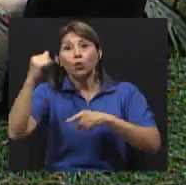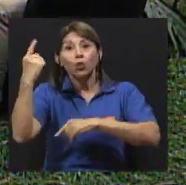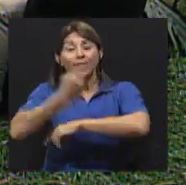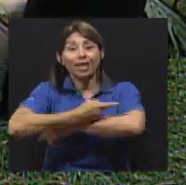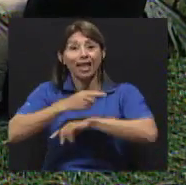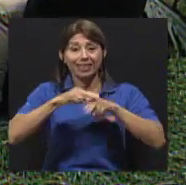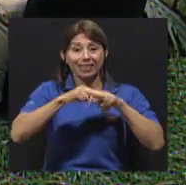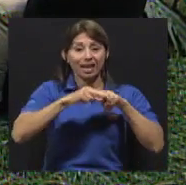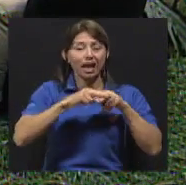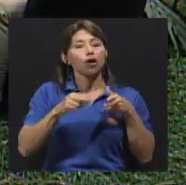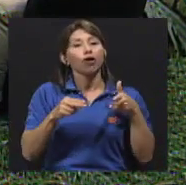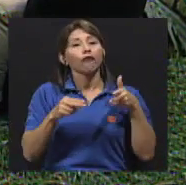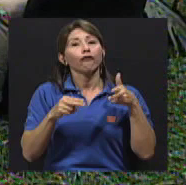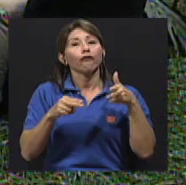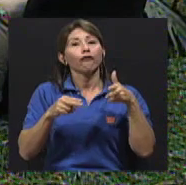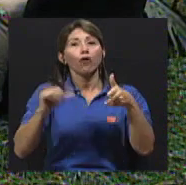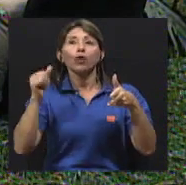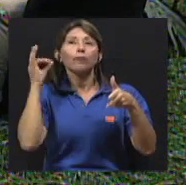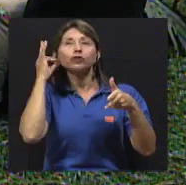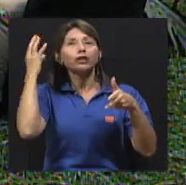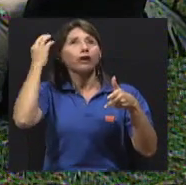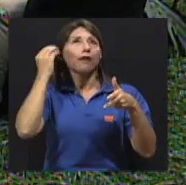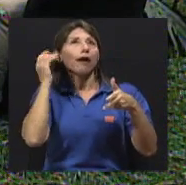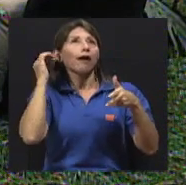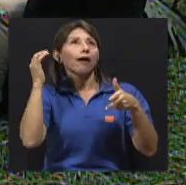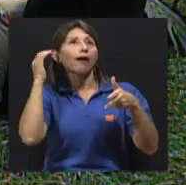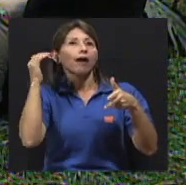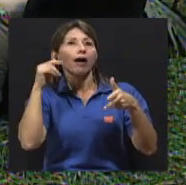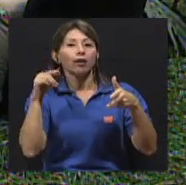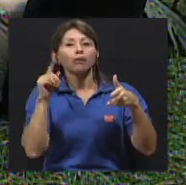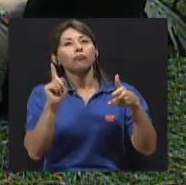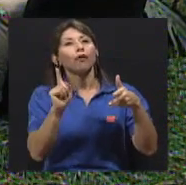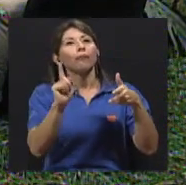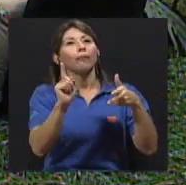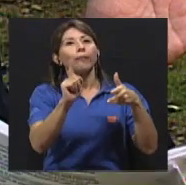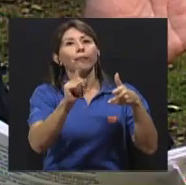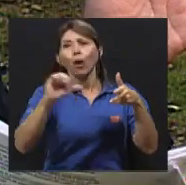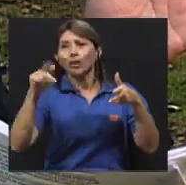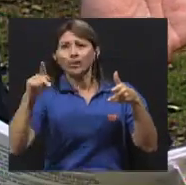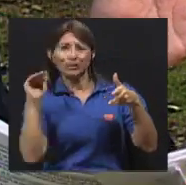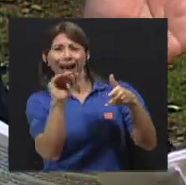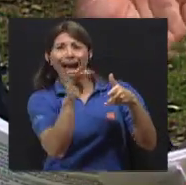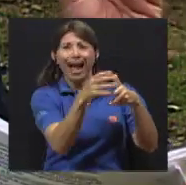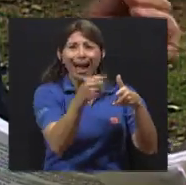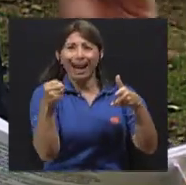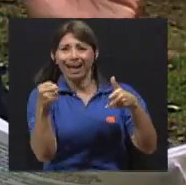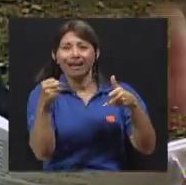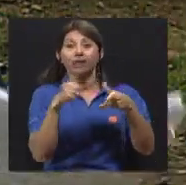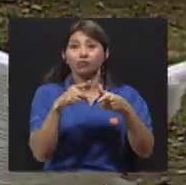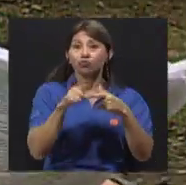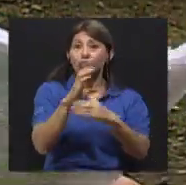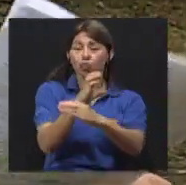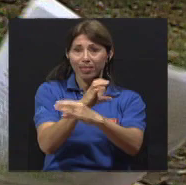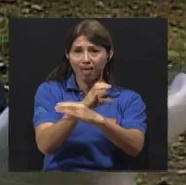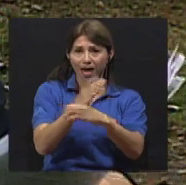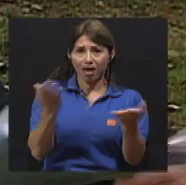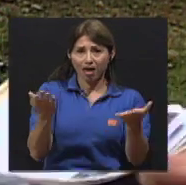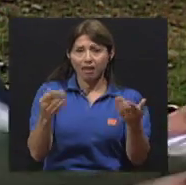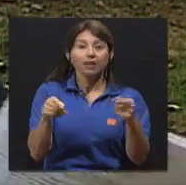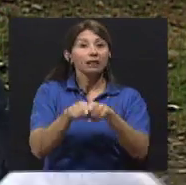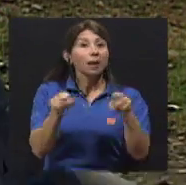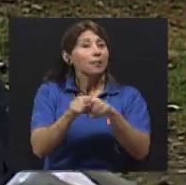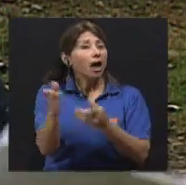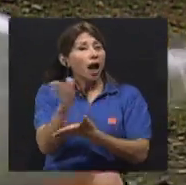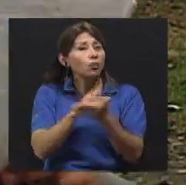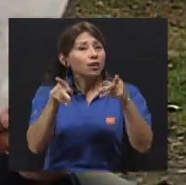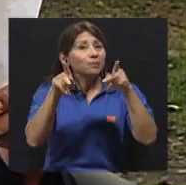porque el tren se la iba a llevar. Después de la distracción, como decía ella, con tablets o con celulares, también muchas veces he notado, qué sé yo, los